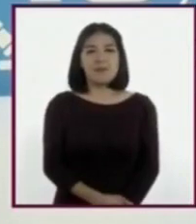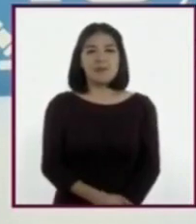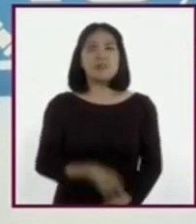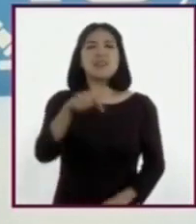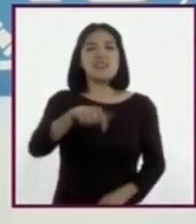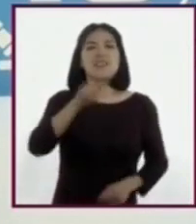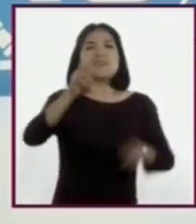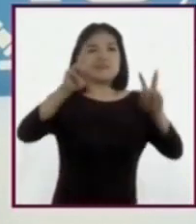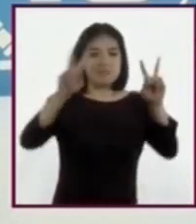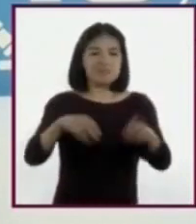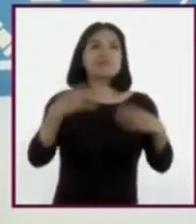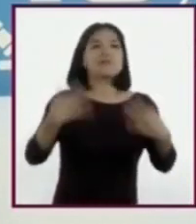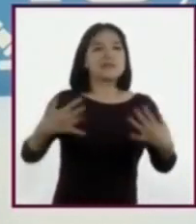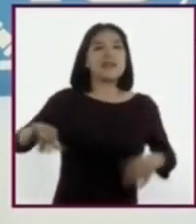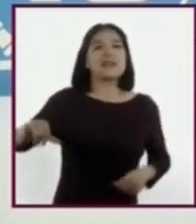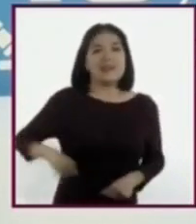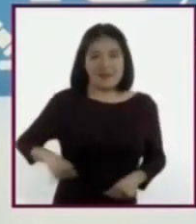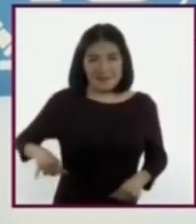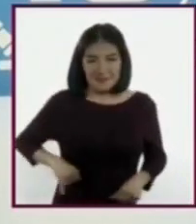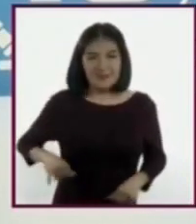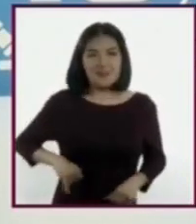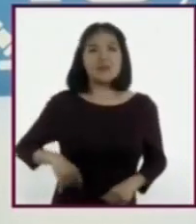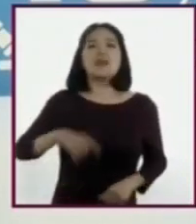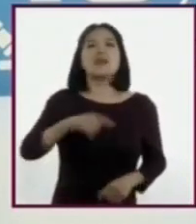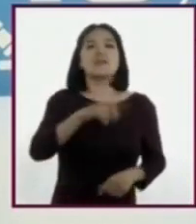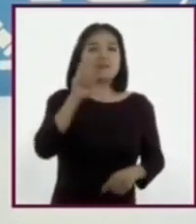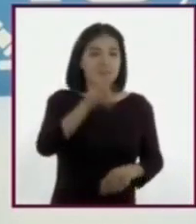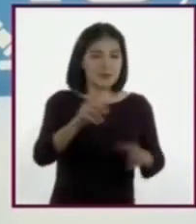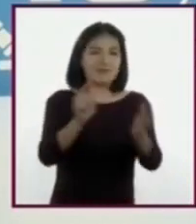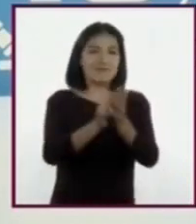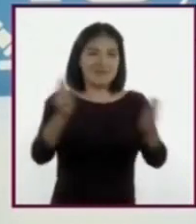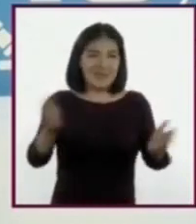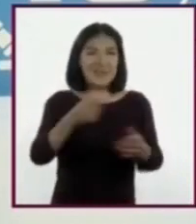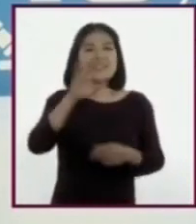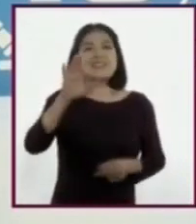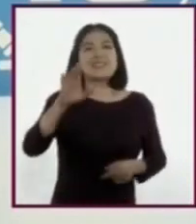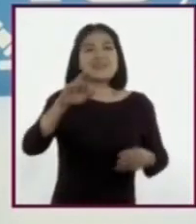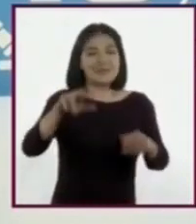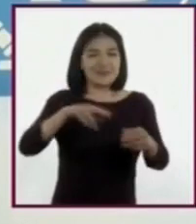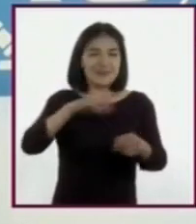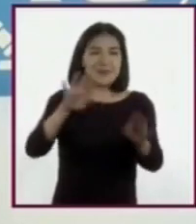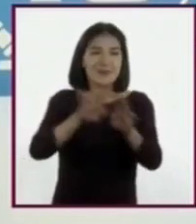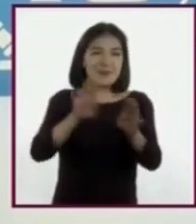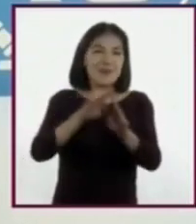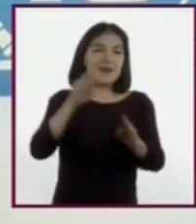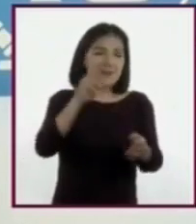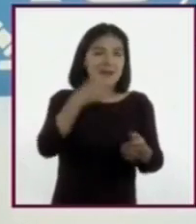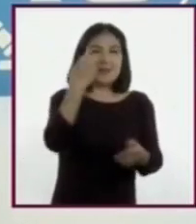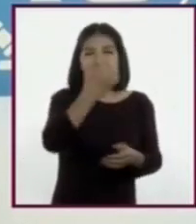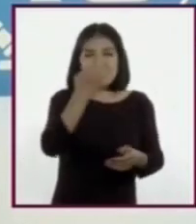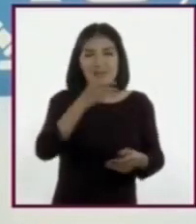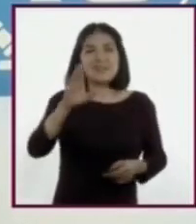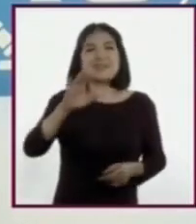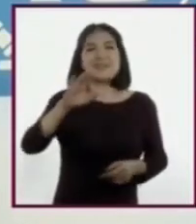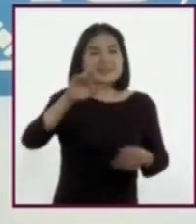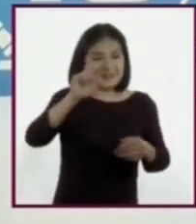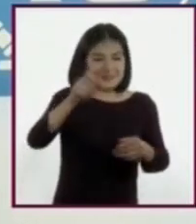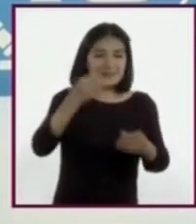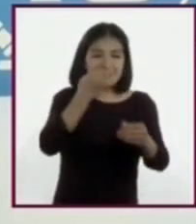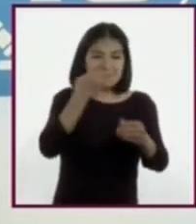un tema por demás interesante y aunque lo han revisado en las asignaturas de ciencias naturales o formación cívica y ética en la primaria,